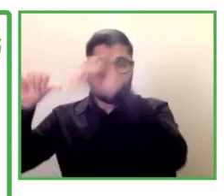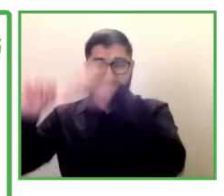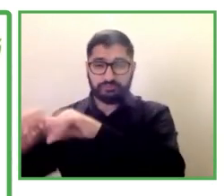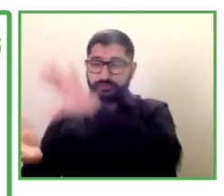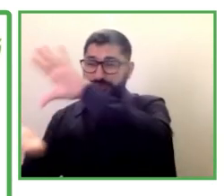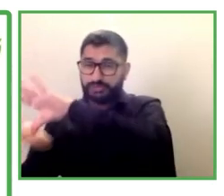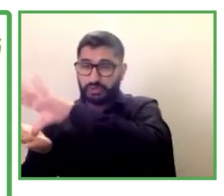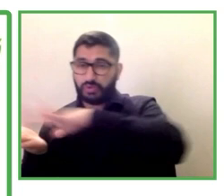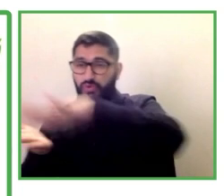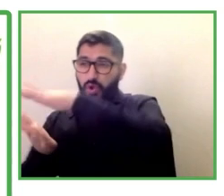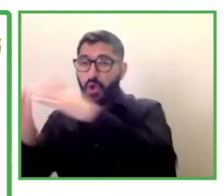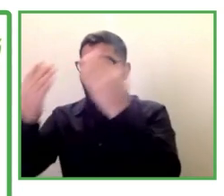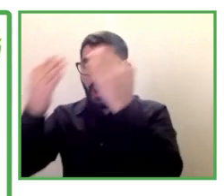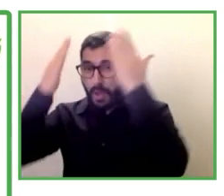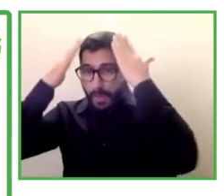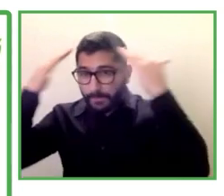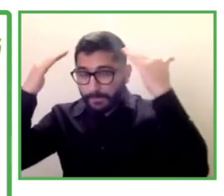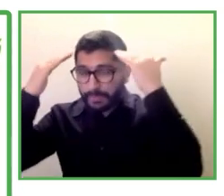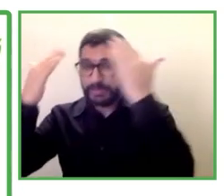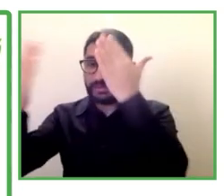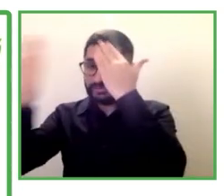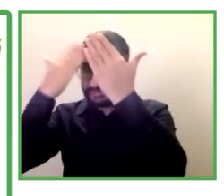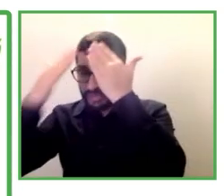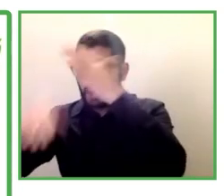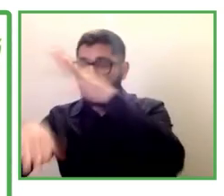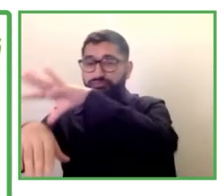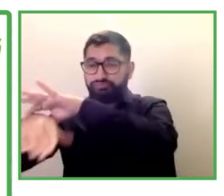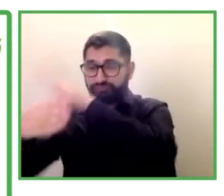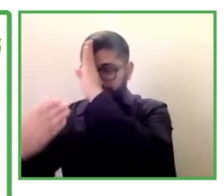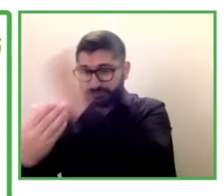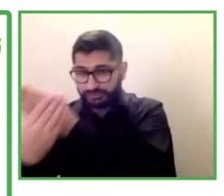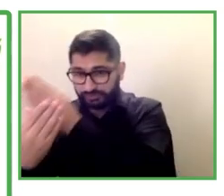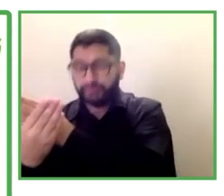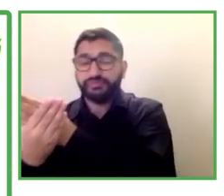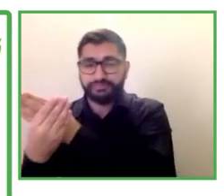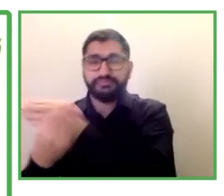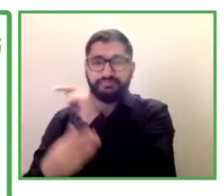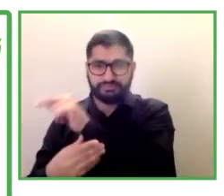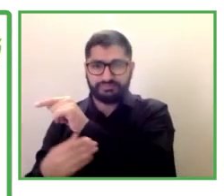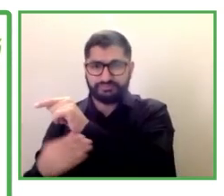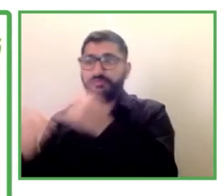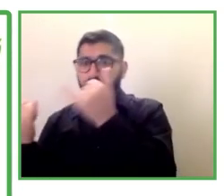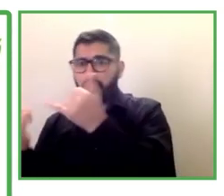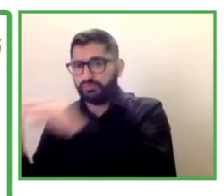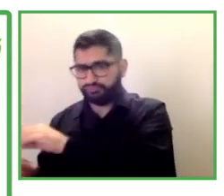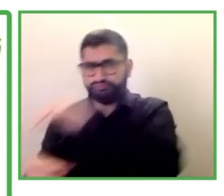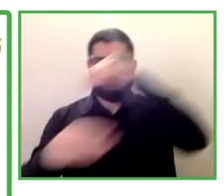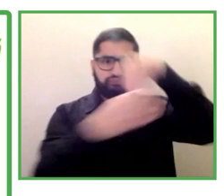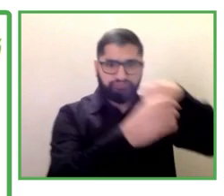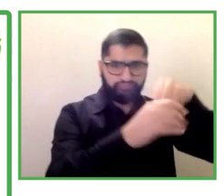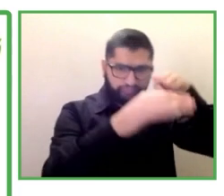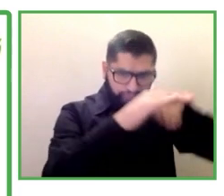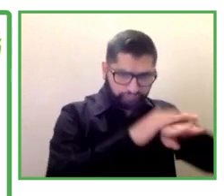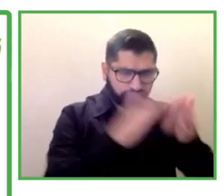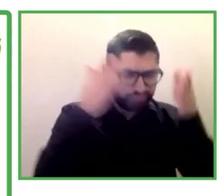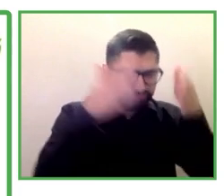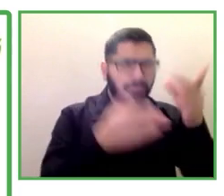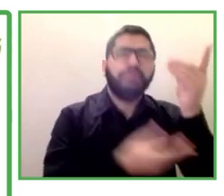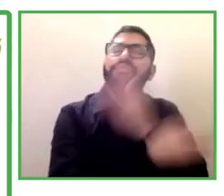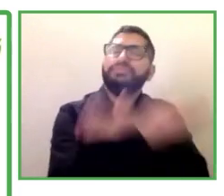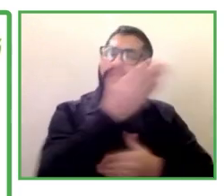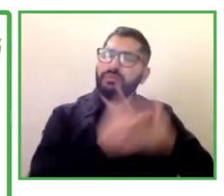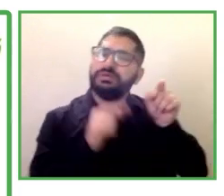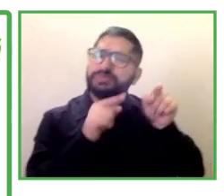alberga a personas, por un lado, con discapacidad intelectual y también a personas con discapacidad psicosocial que han